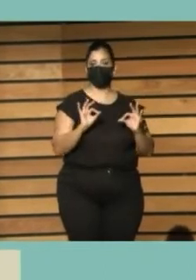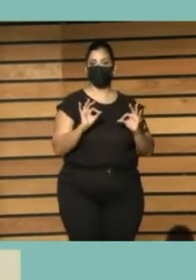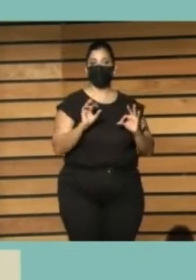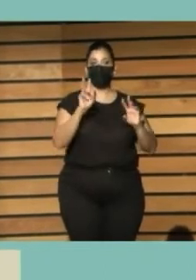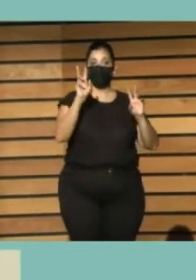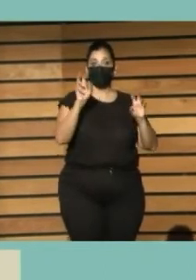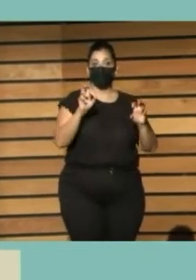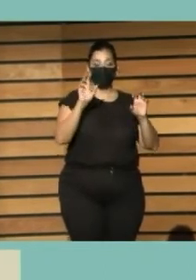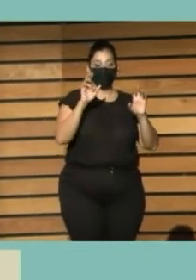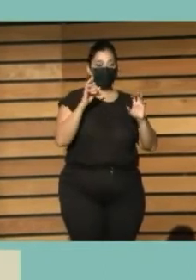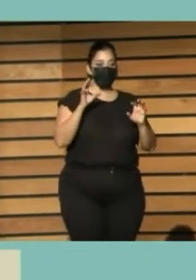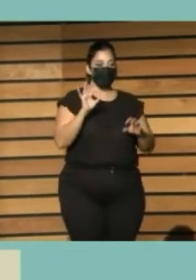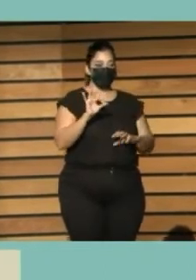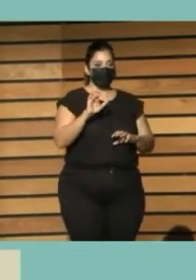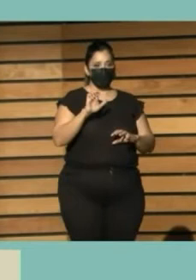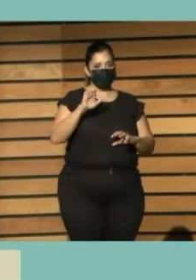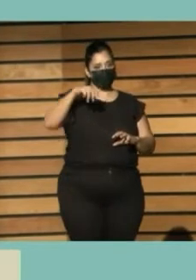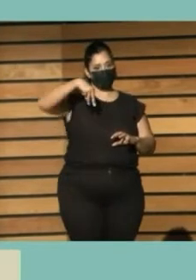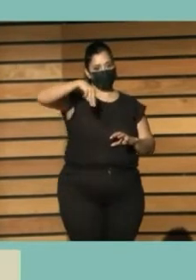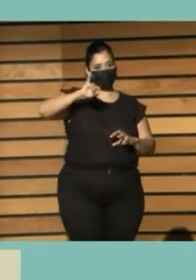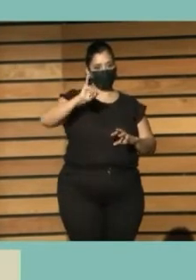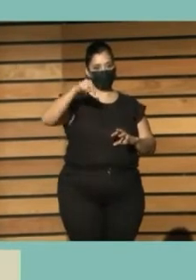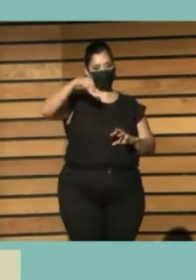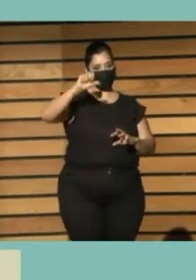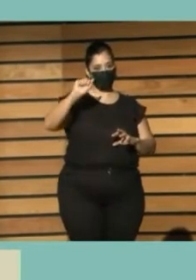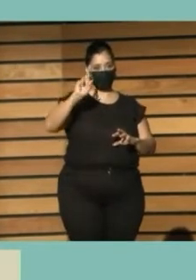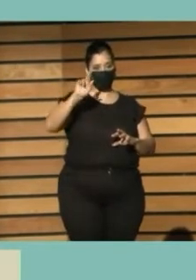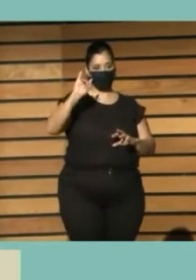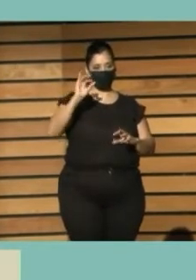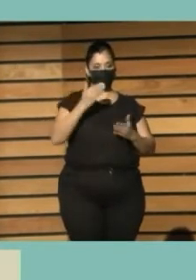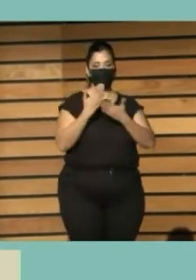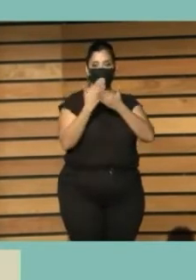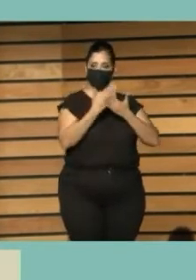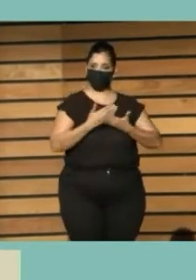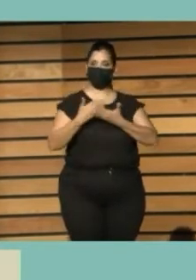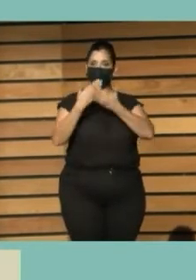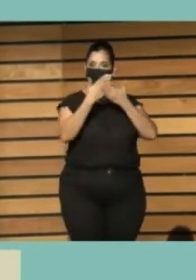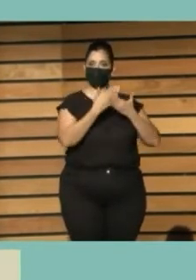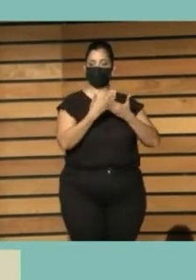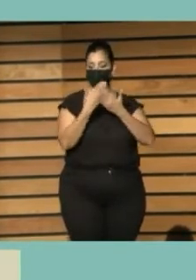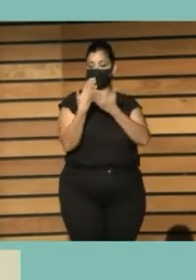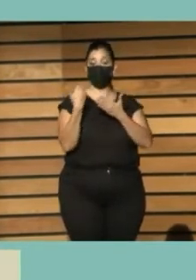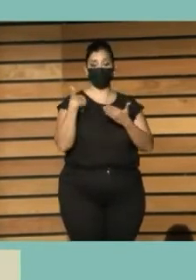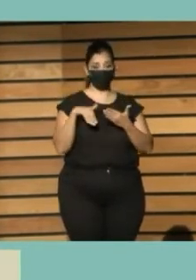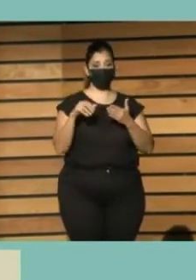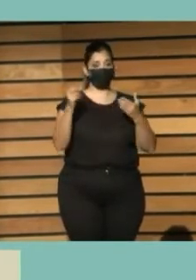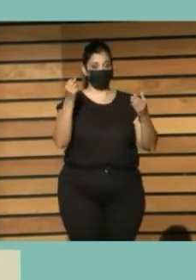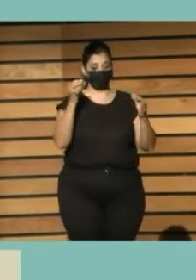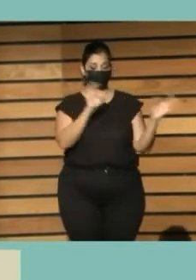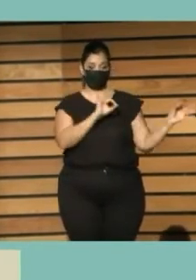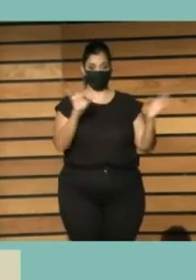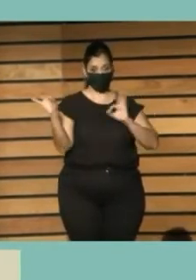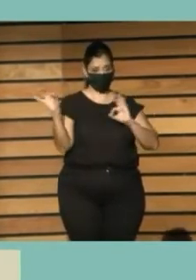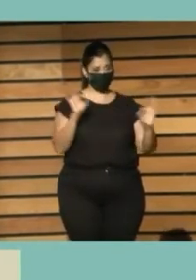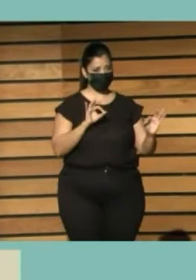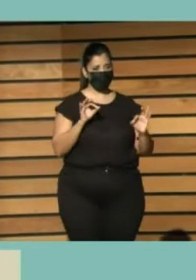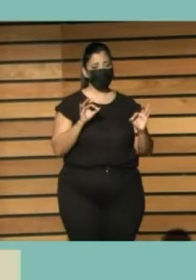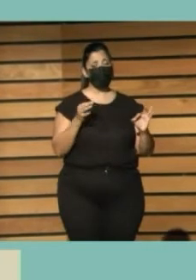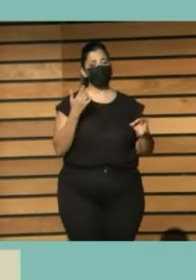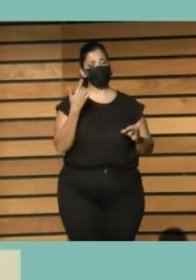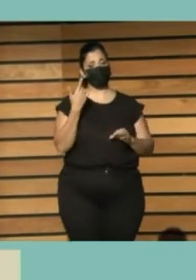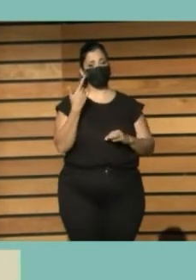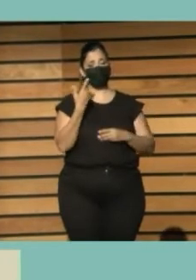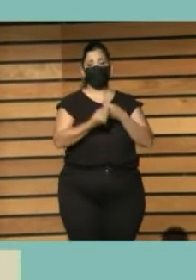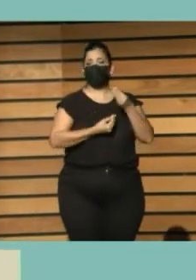seminario que organizó el Colegio de Bibliotecarios de Cataluña y FESAVID y otras entidades Ramón Salaverría hizo